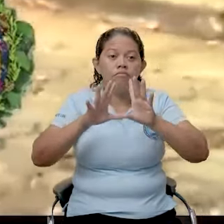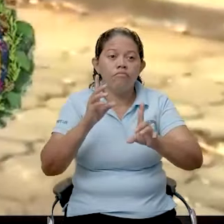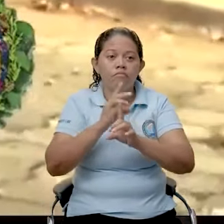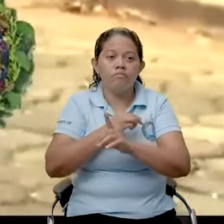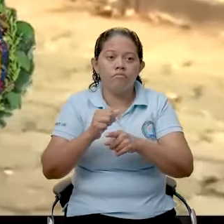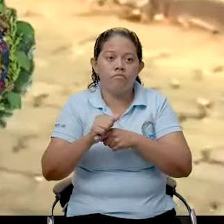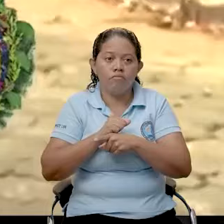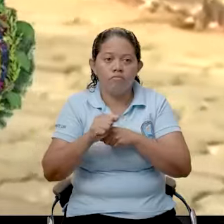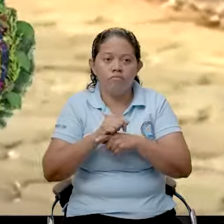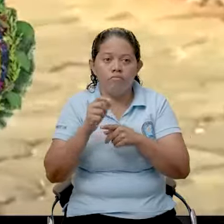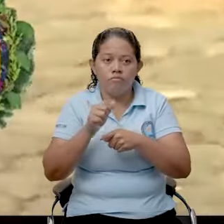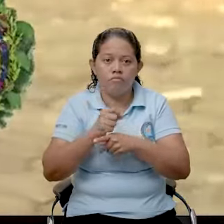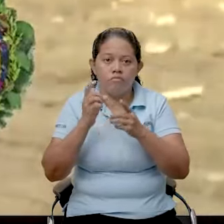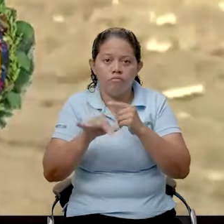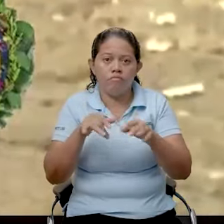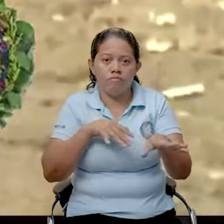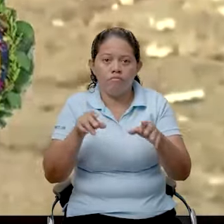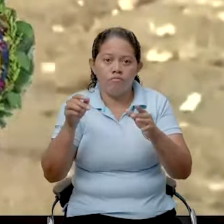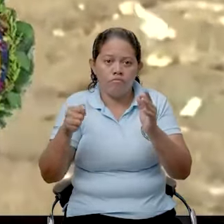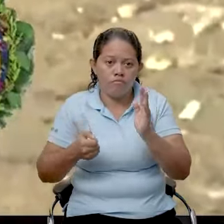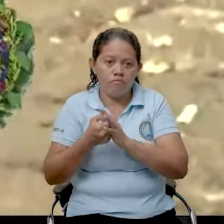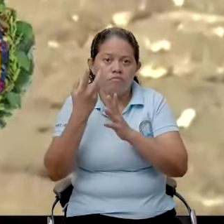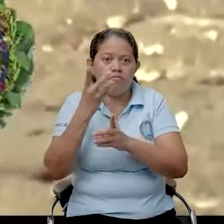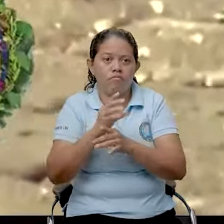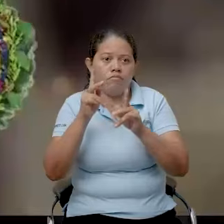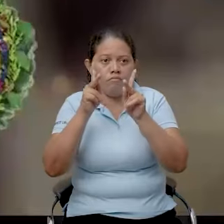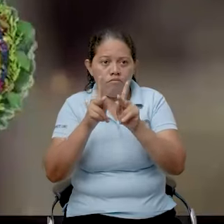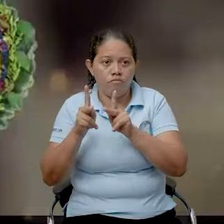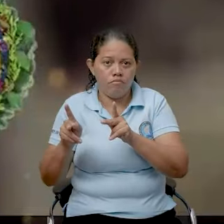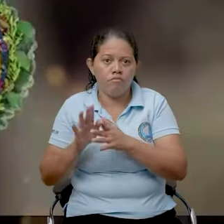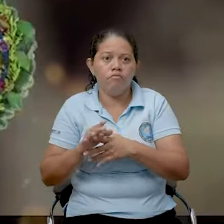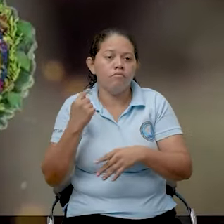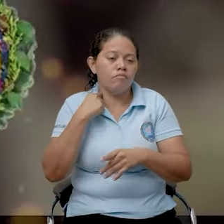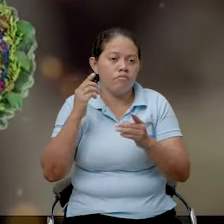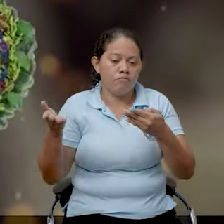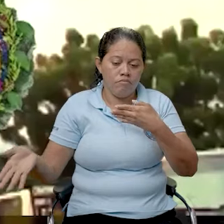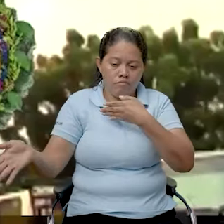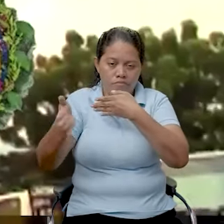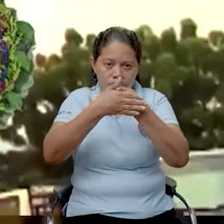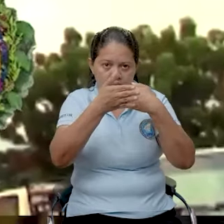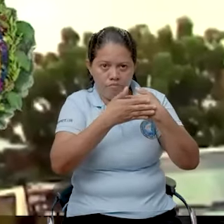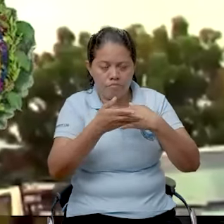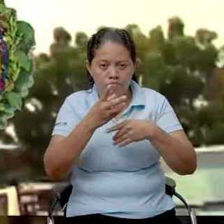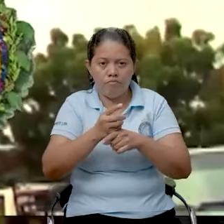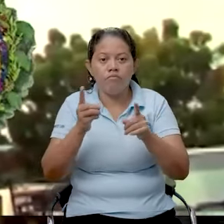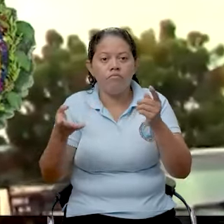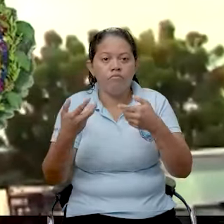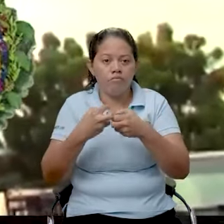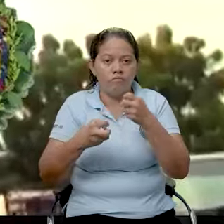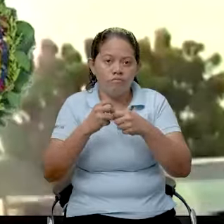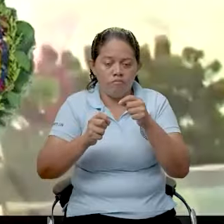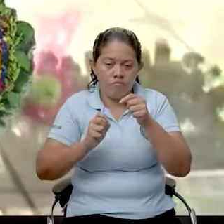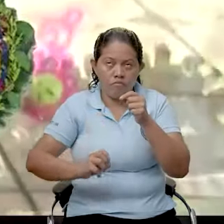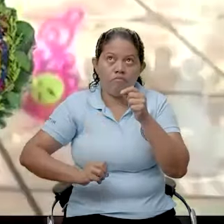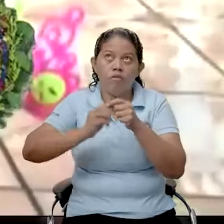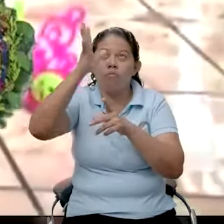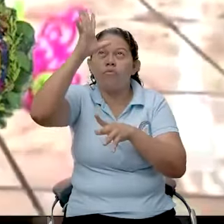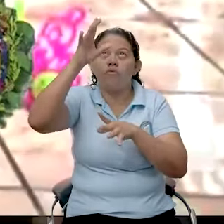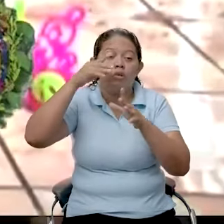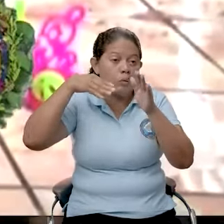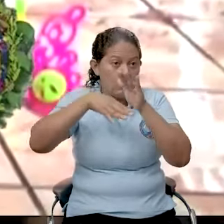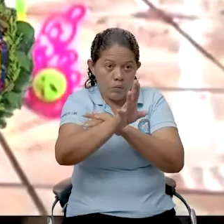de hacerlo en lugares abiertos y menos concurridos por personas. Cierre puertas y ventanas para evitar que el desvío de un juego